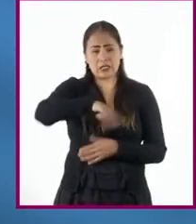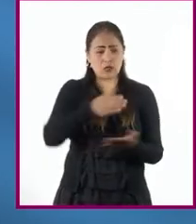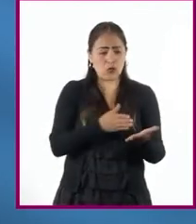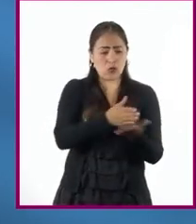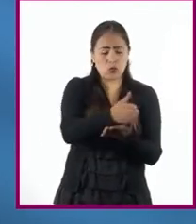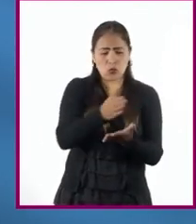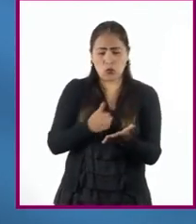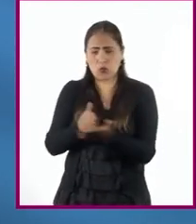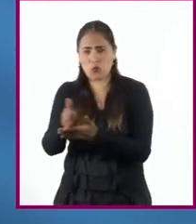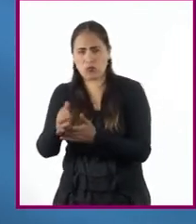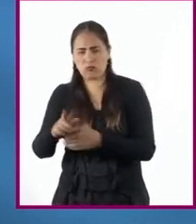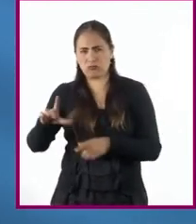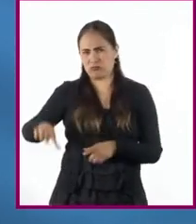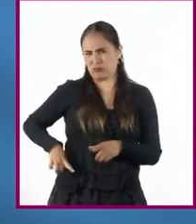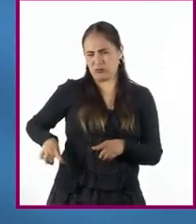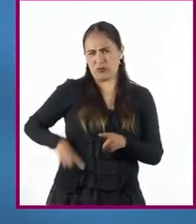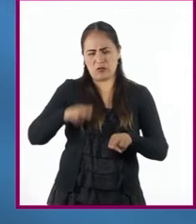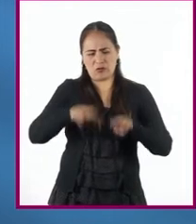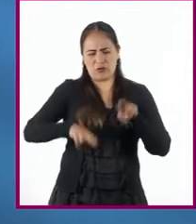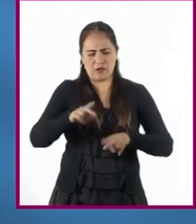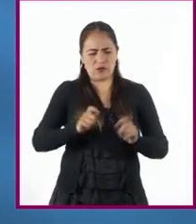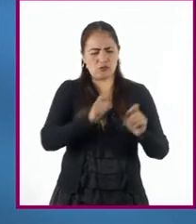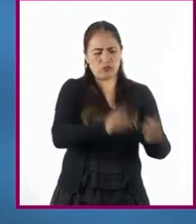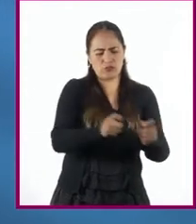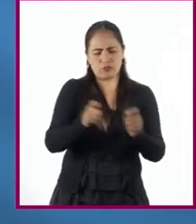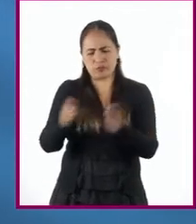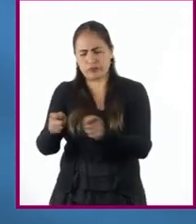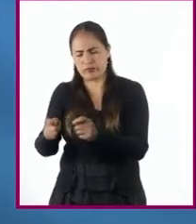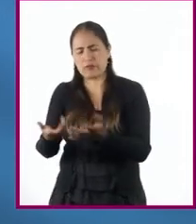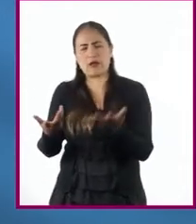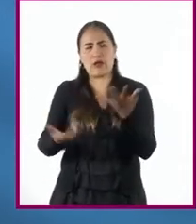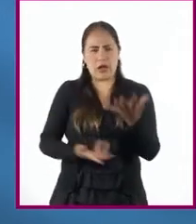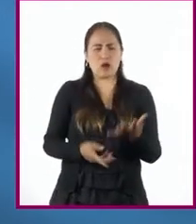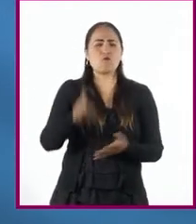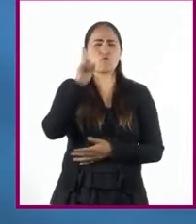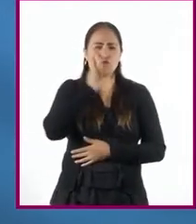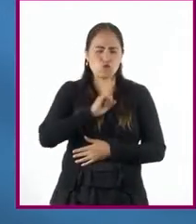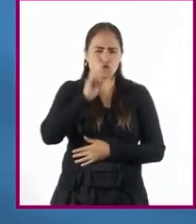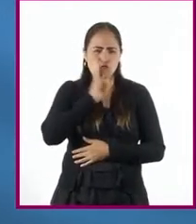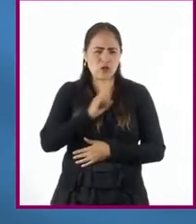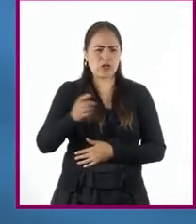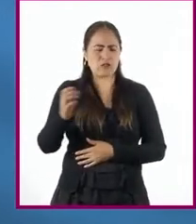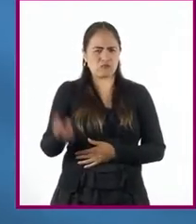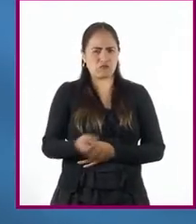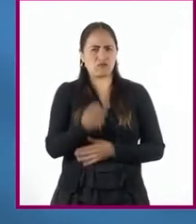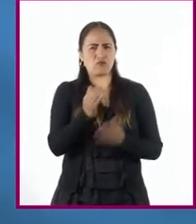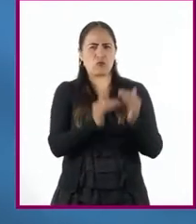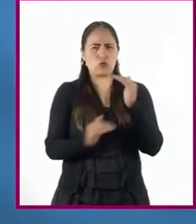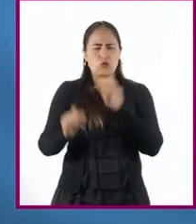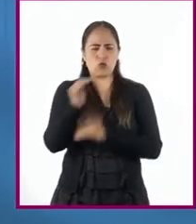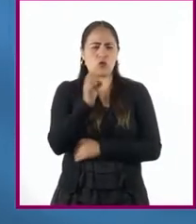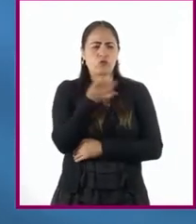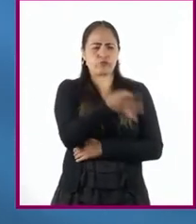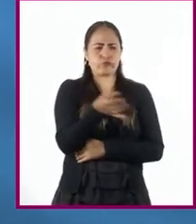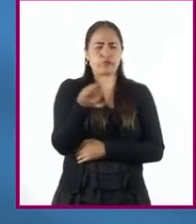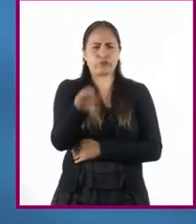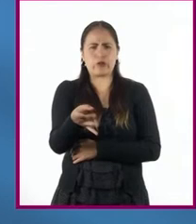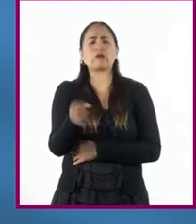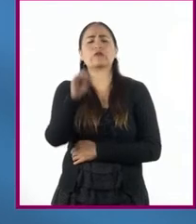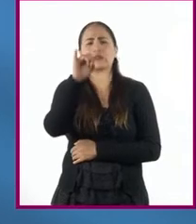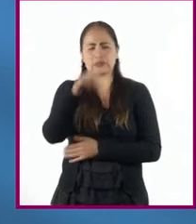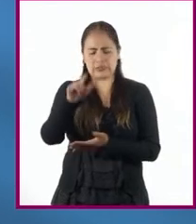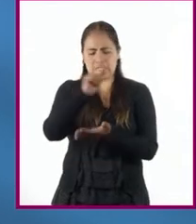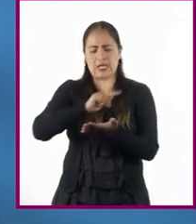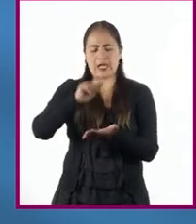encomiendas por asignación directa, las conquistadoras se constituyeron en una excepción jurídica durante la